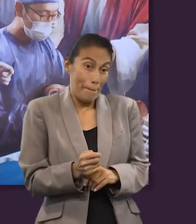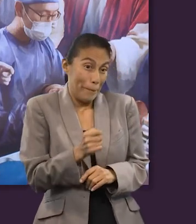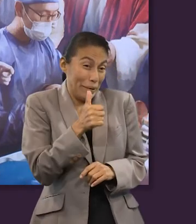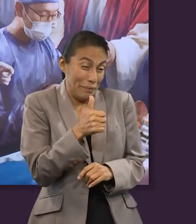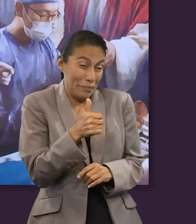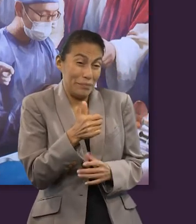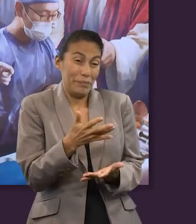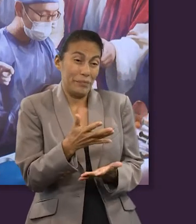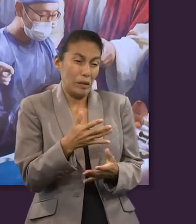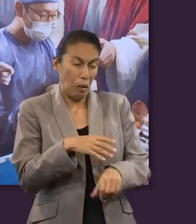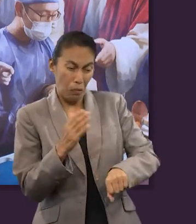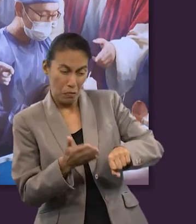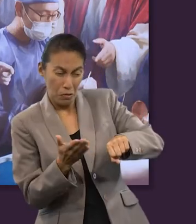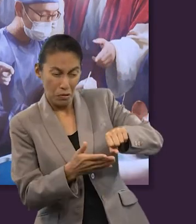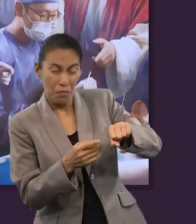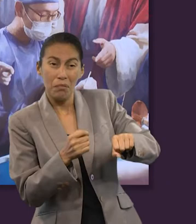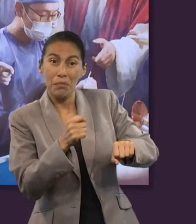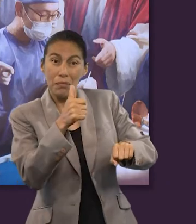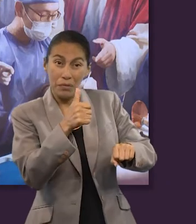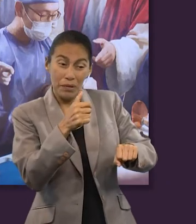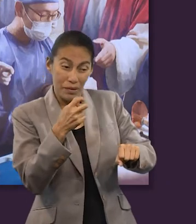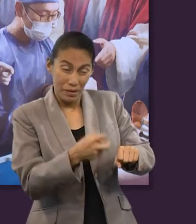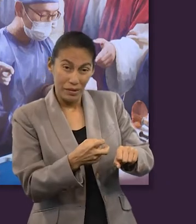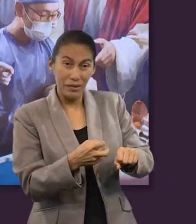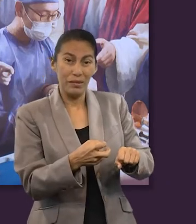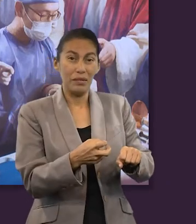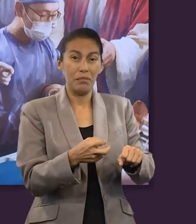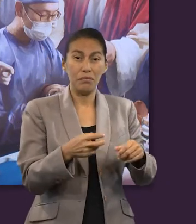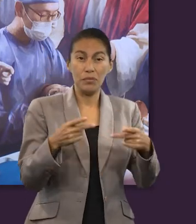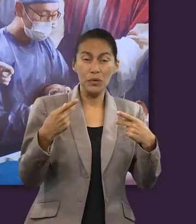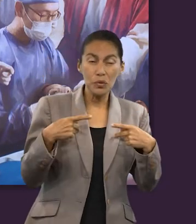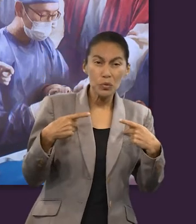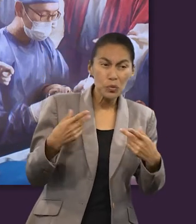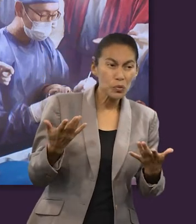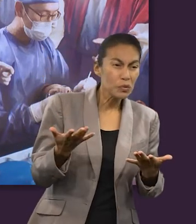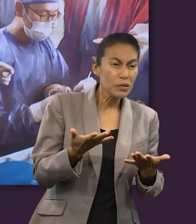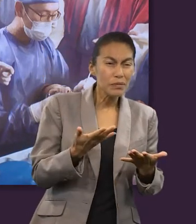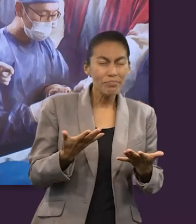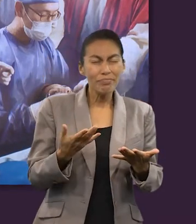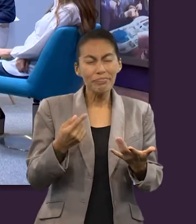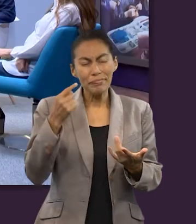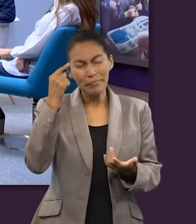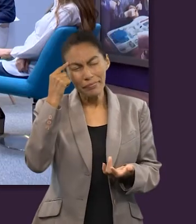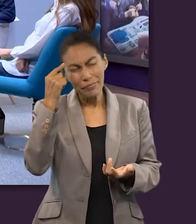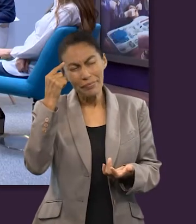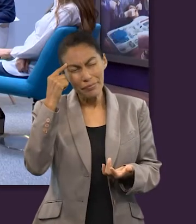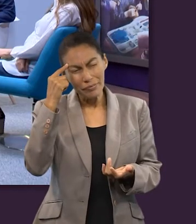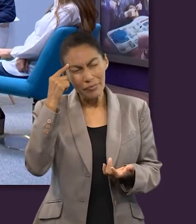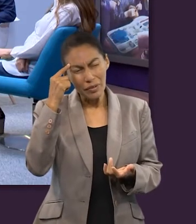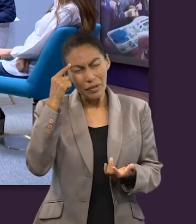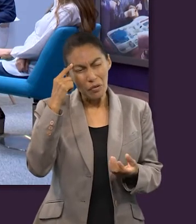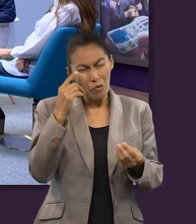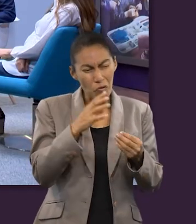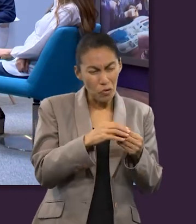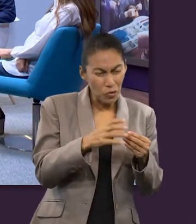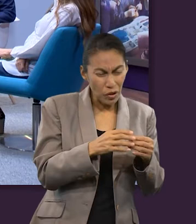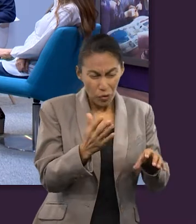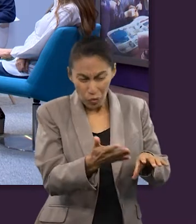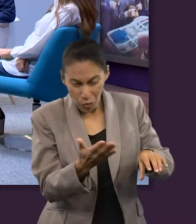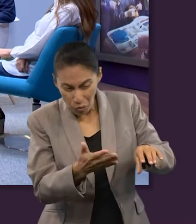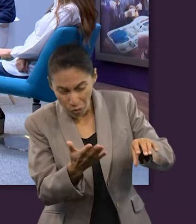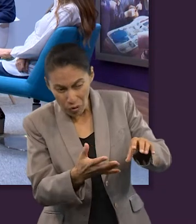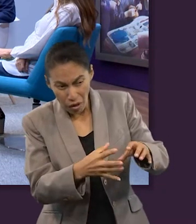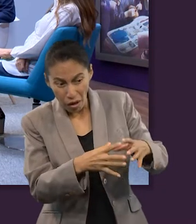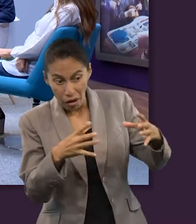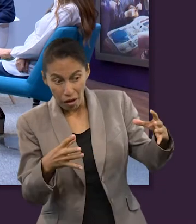primicia, o sea, con la primera cosecha, las personas se podían dar una idea de cuán grande iba a ser la